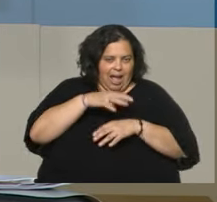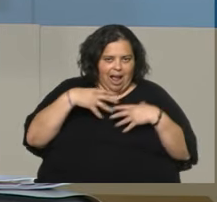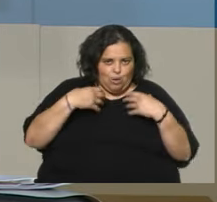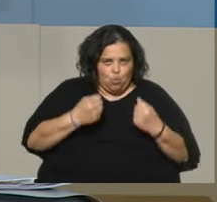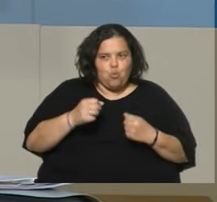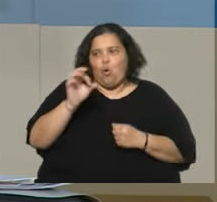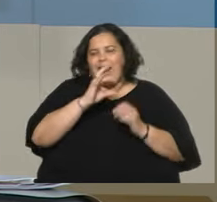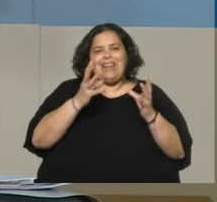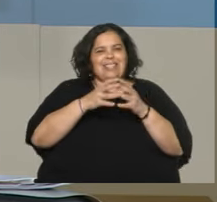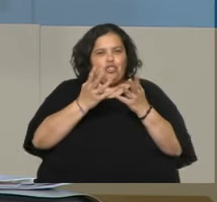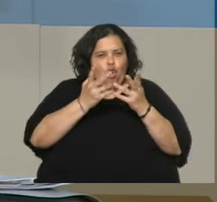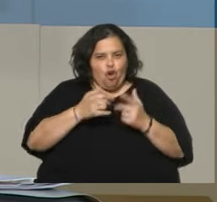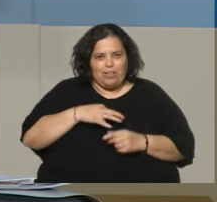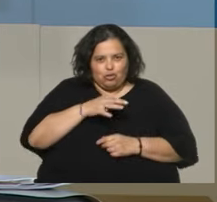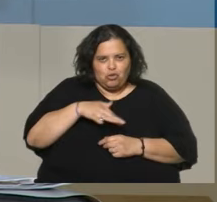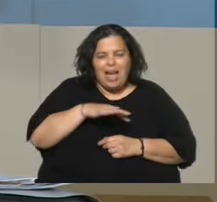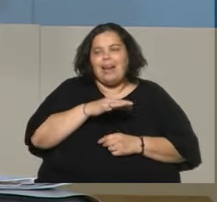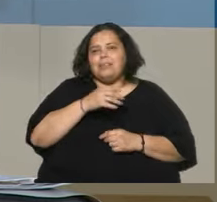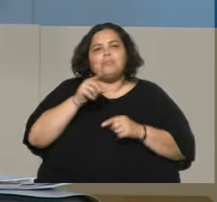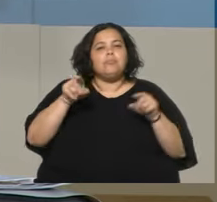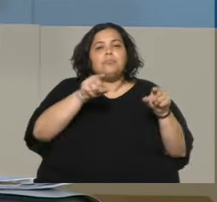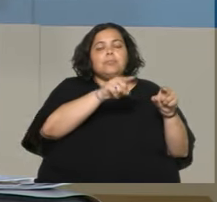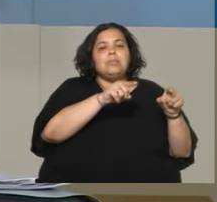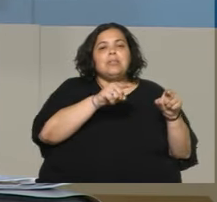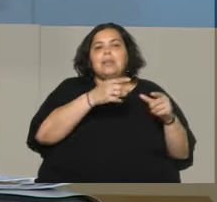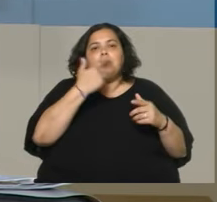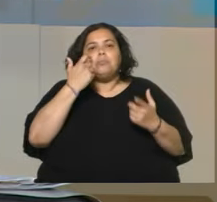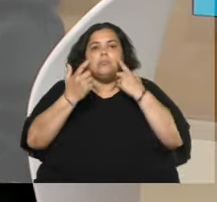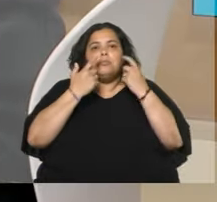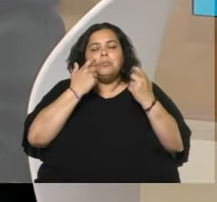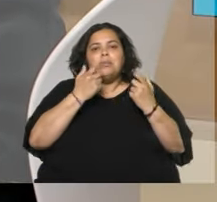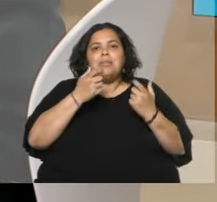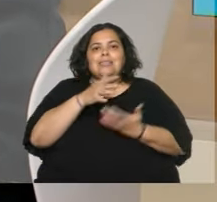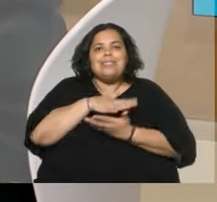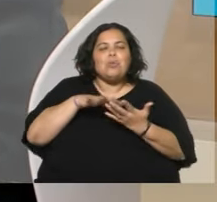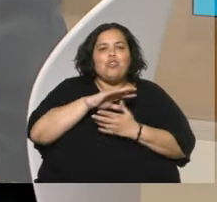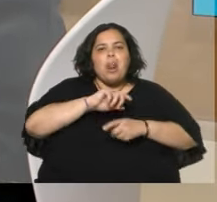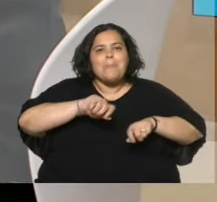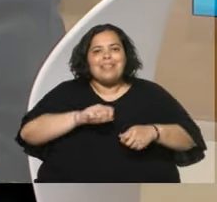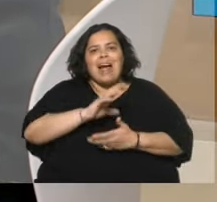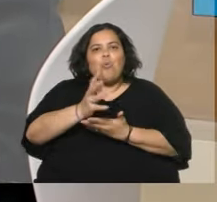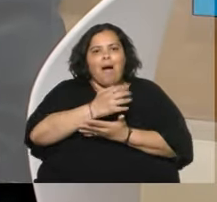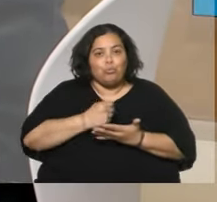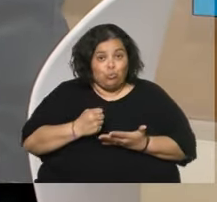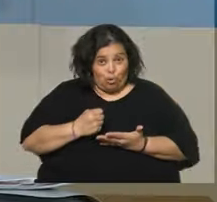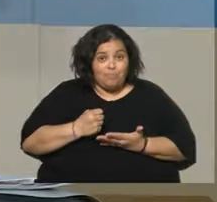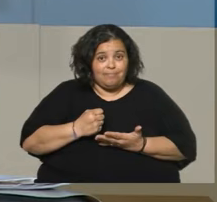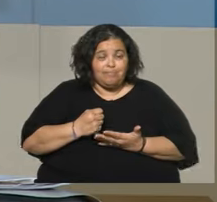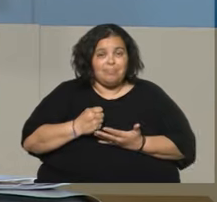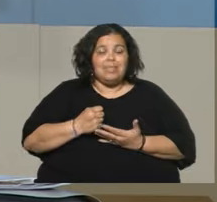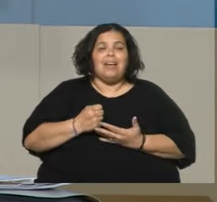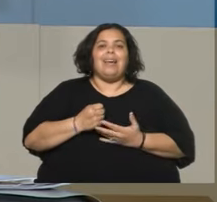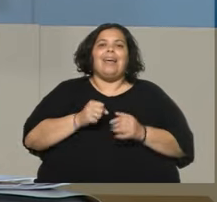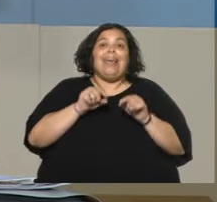nivel territorial, de organizaciones de la sociedad civil, alguna situación de maltrato, abuso. Deben ser más los casos entonces, debe haber como un subregistro también. Exactamente,